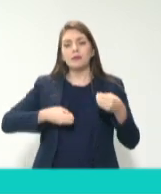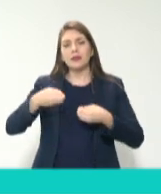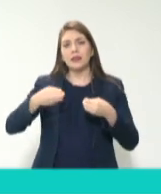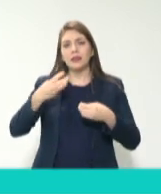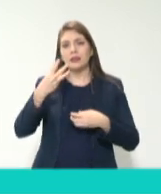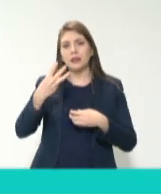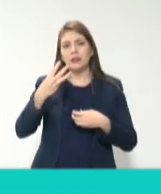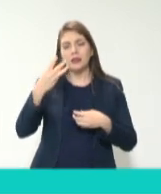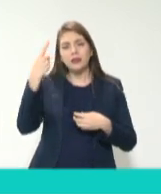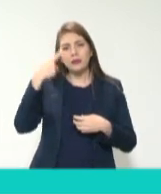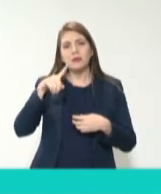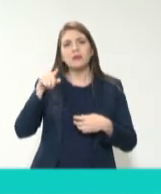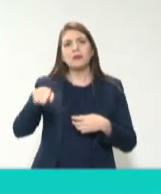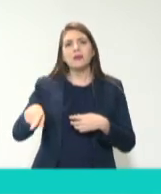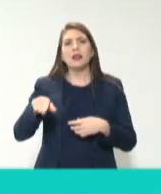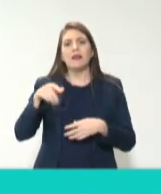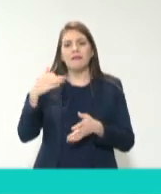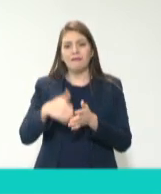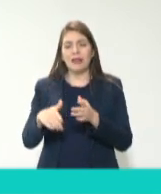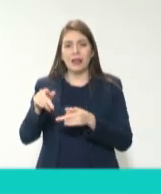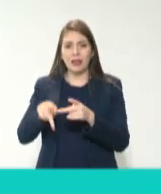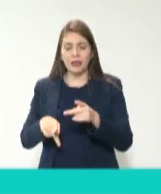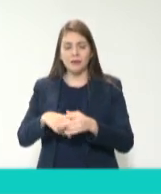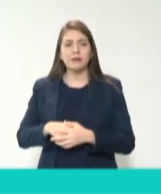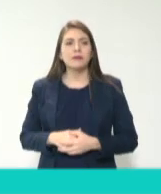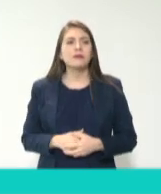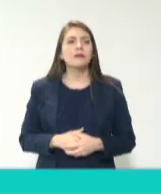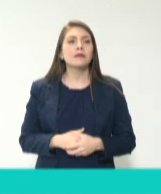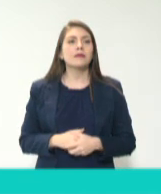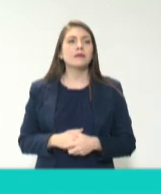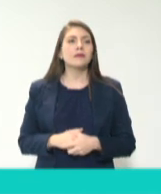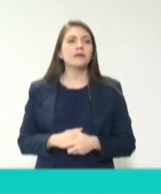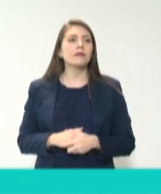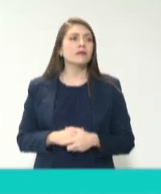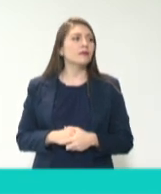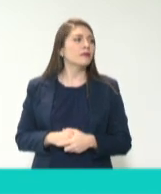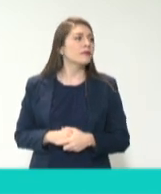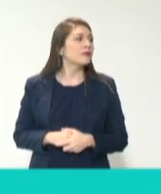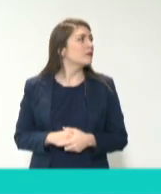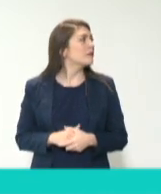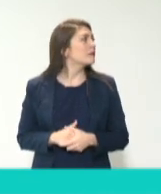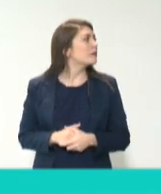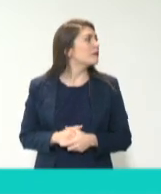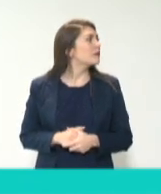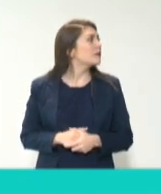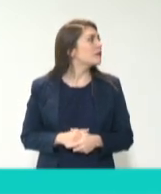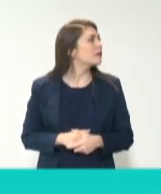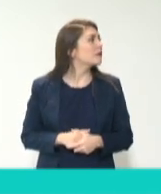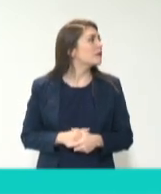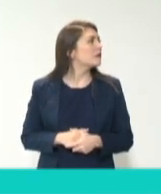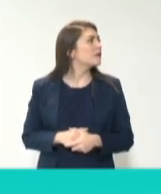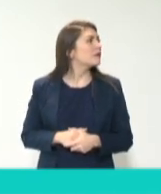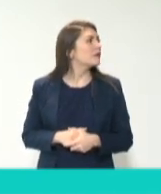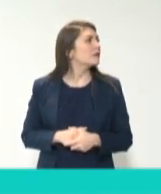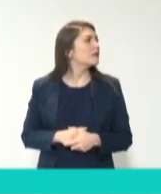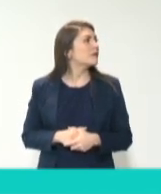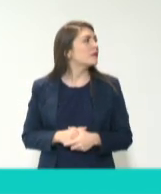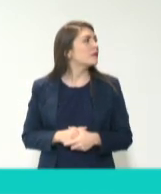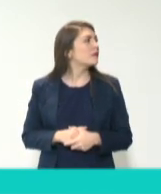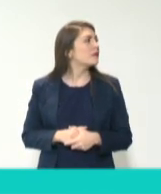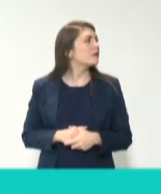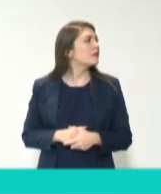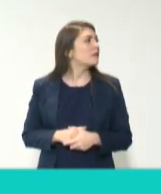tenemos este pendiente. Y me voy más rápido a nivel de… vámonos, vámonos, vámonos, vámonos. Y a nivel de los estados,